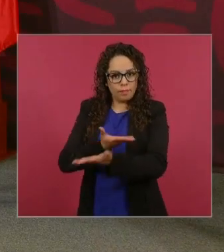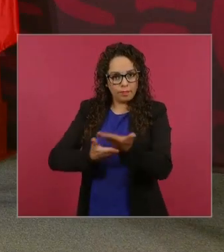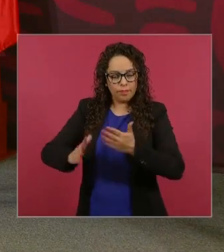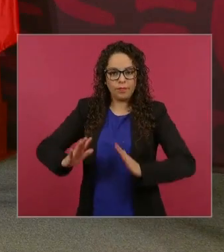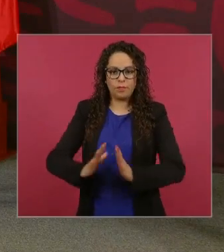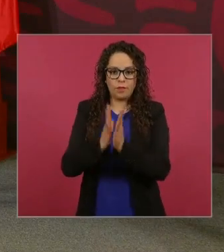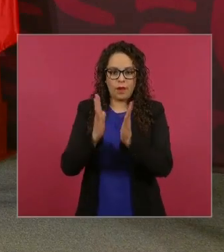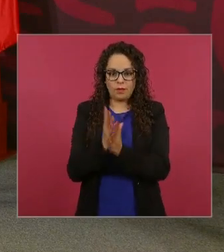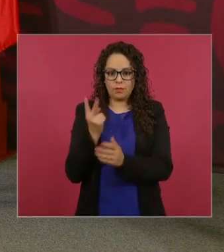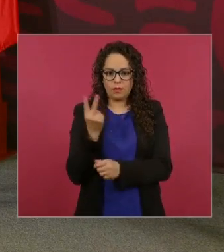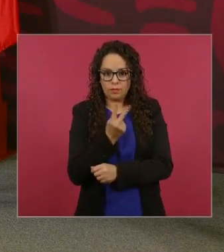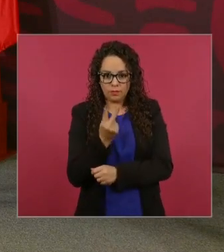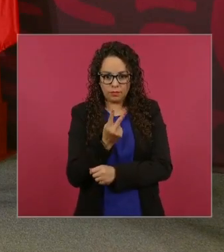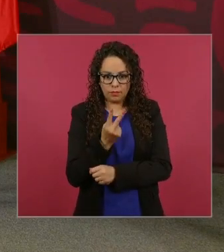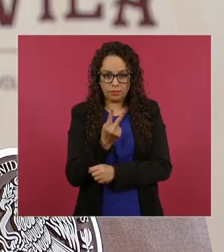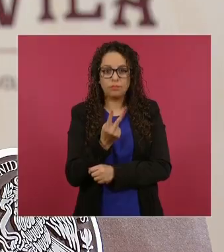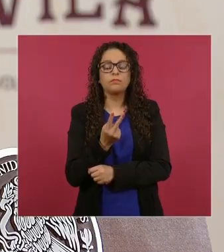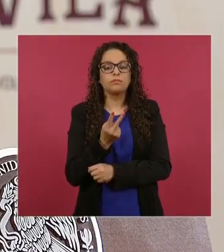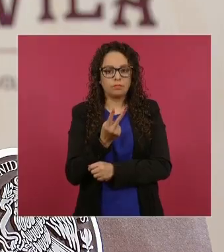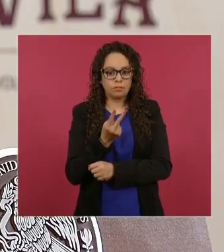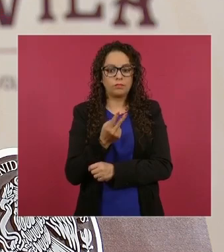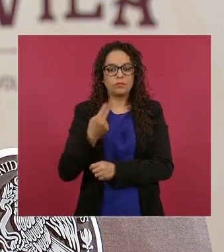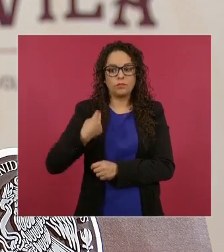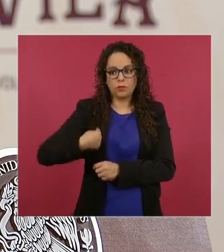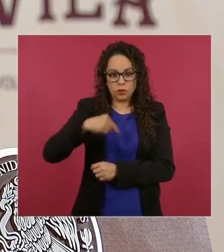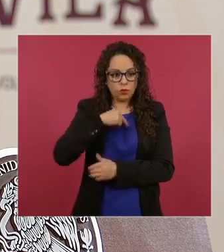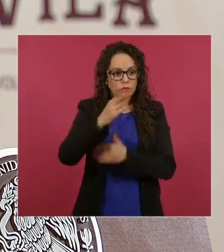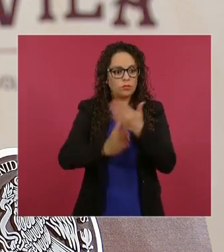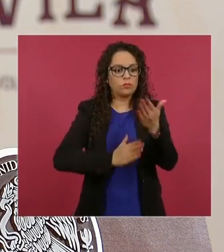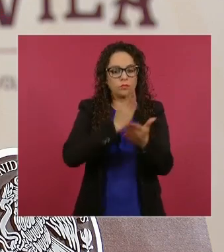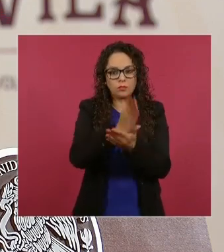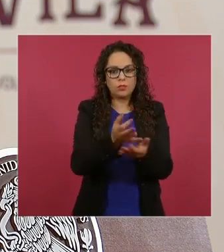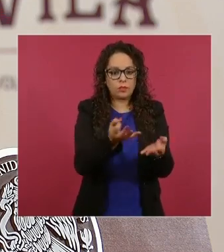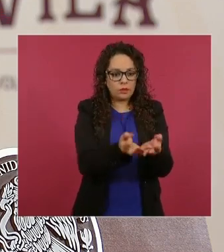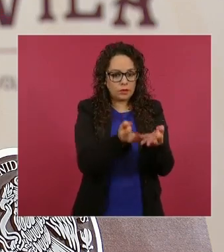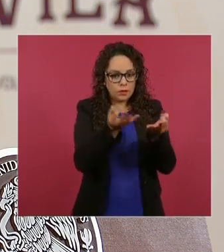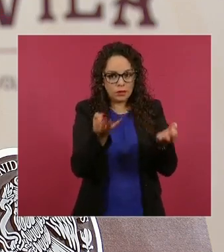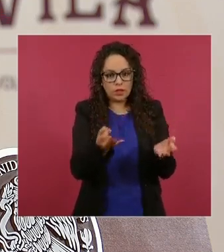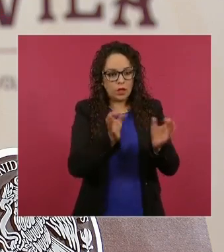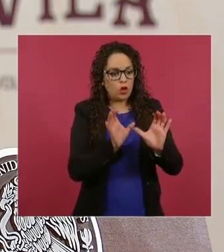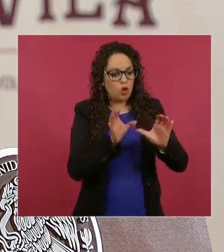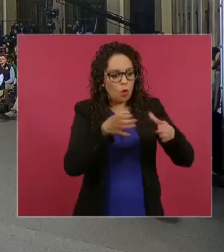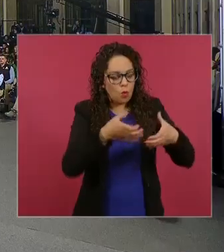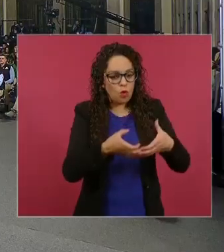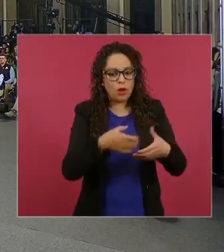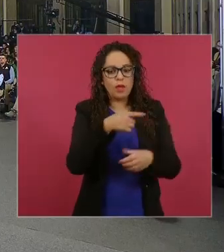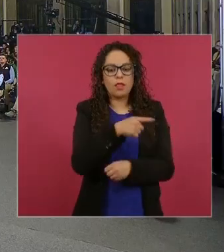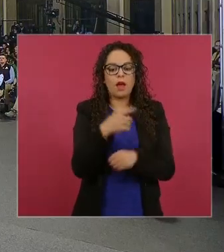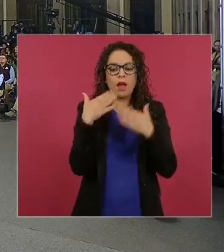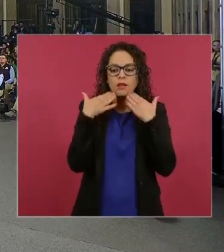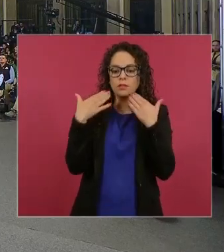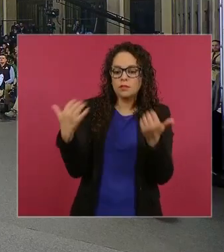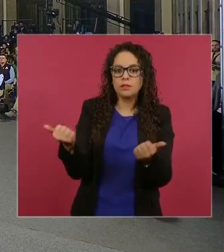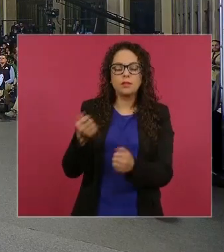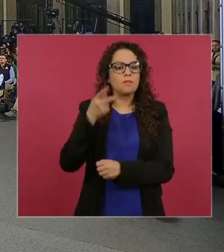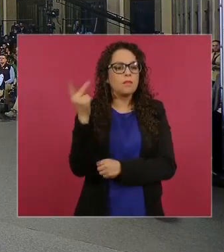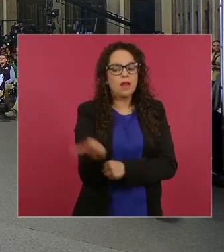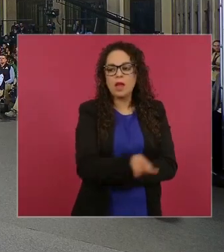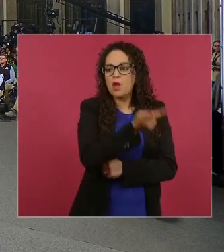sin consulta, ahora nosotros estamos yendo a las comunidades a platicar a los ejidos, las comunidades, las rancherías, a todas las zonas